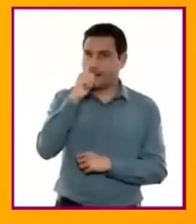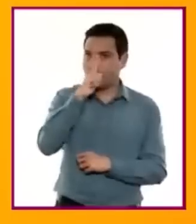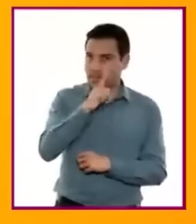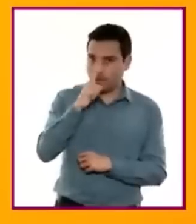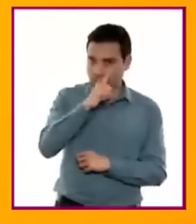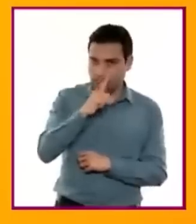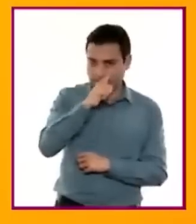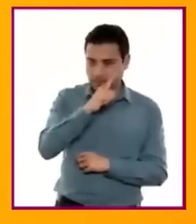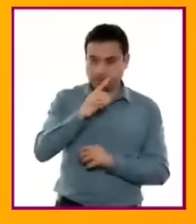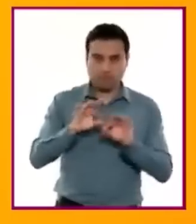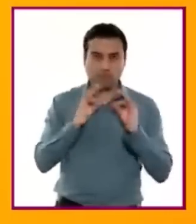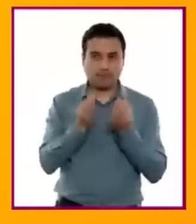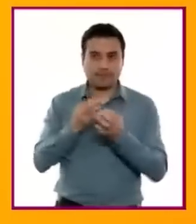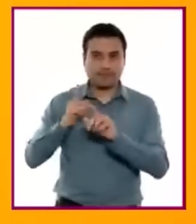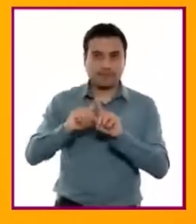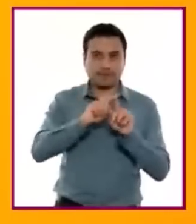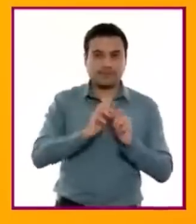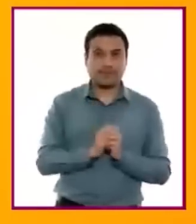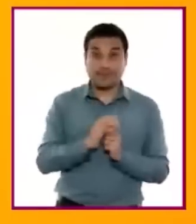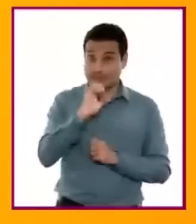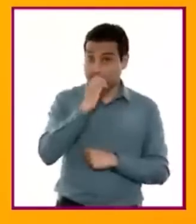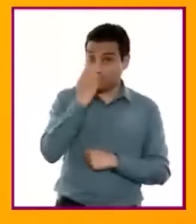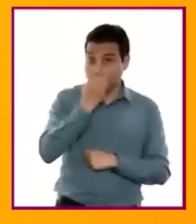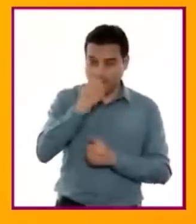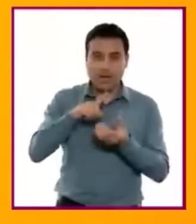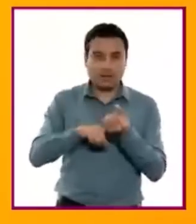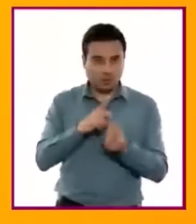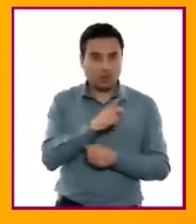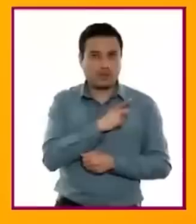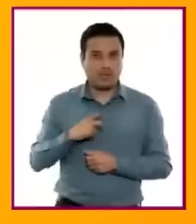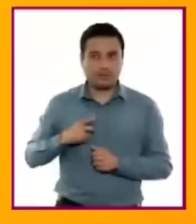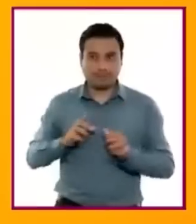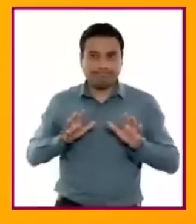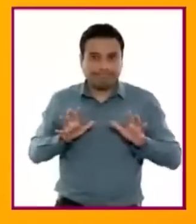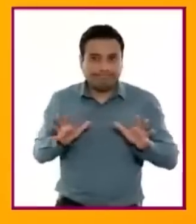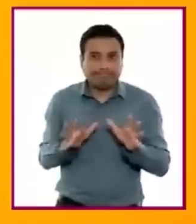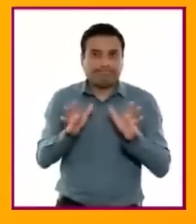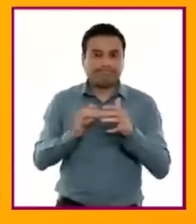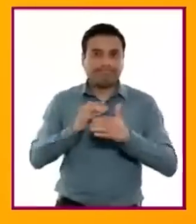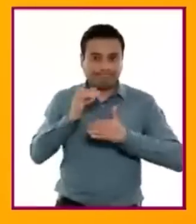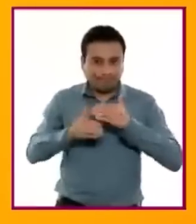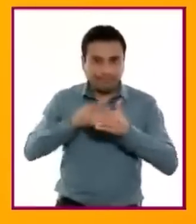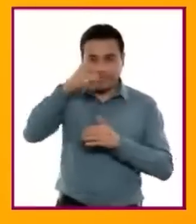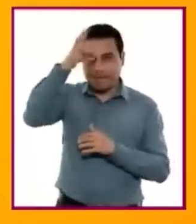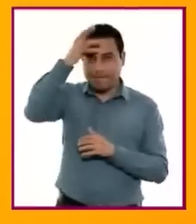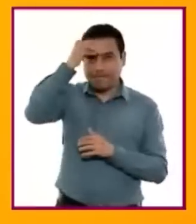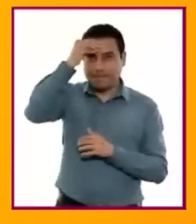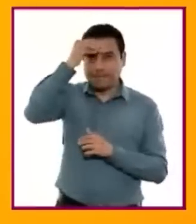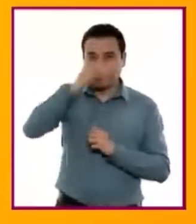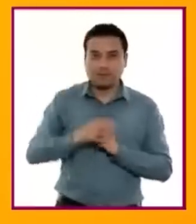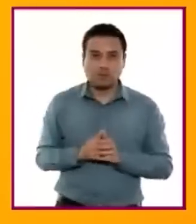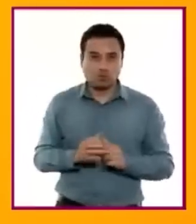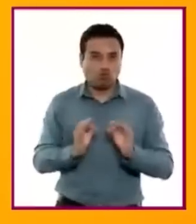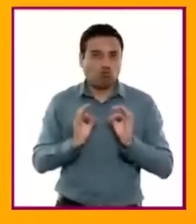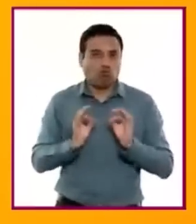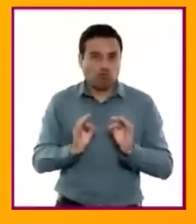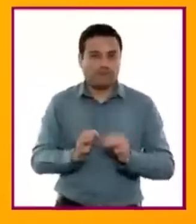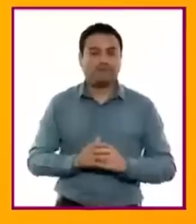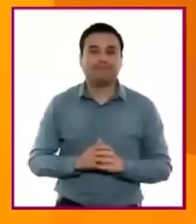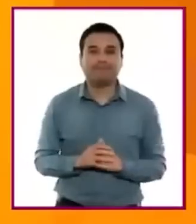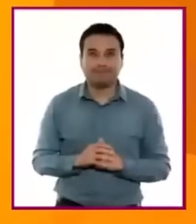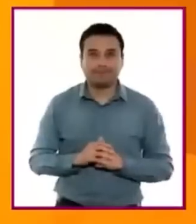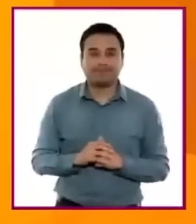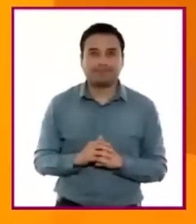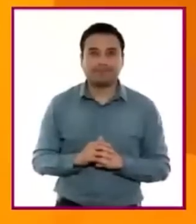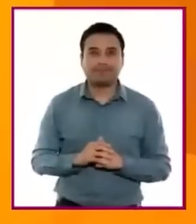auspiciarse desde la escuela, motivo por el cual se requiere propiciar un aprendizaje situado acorde con dichas prácticas.